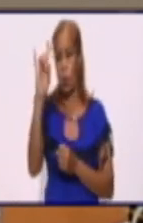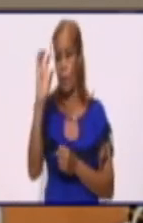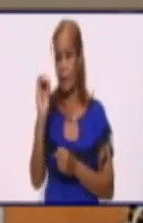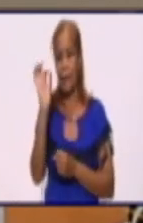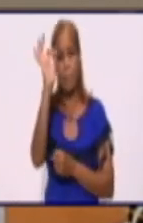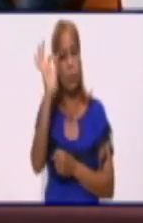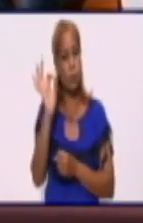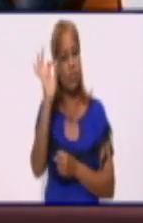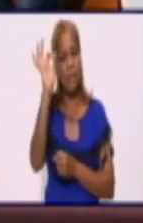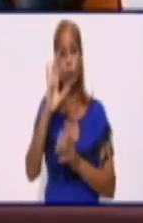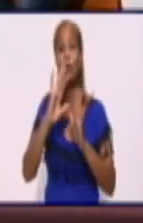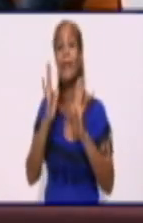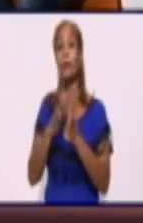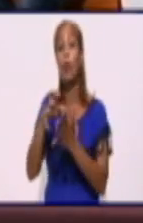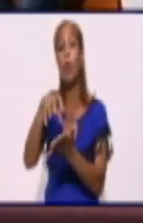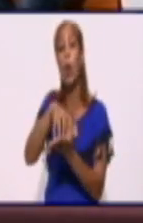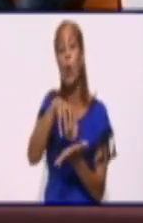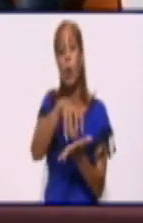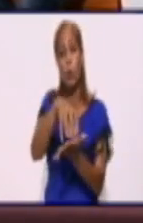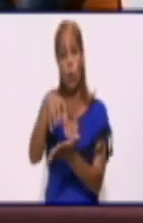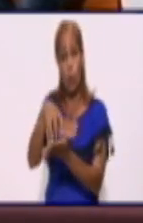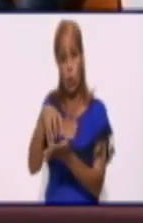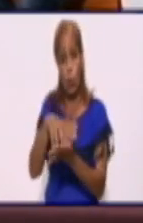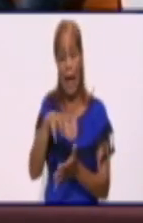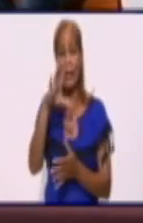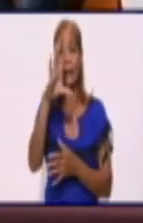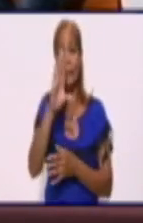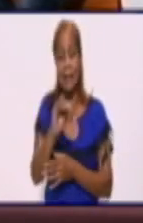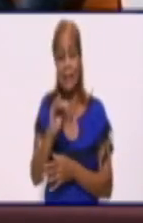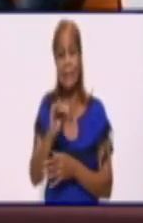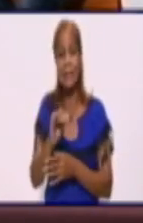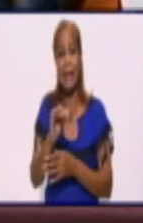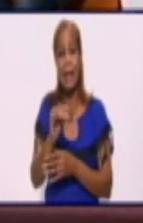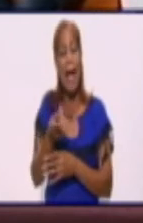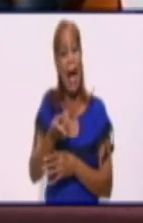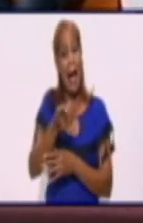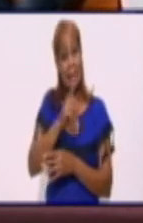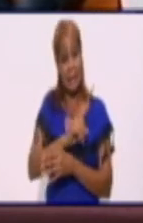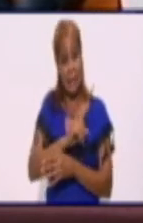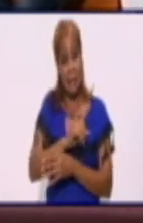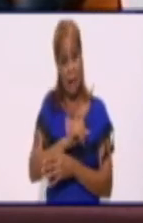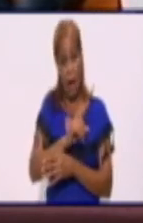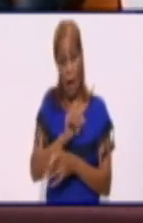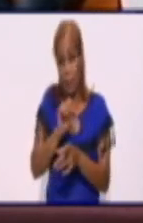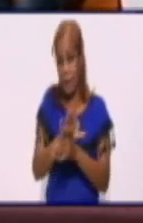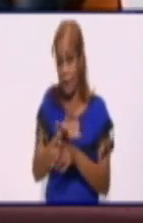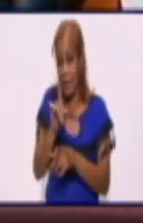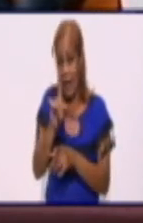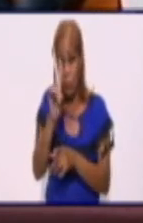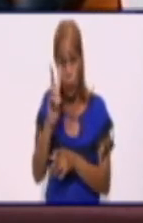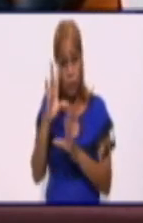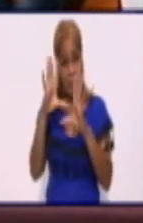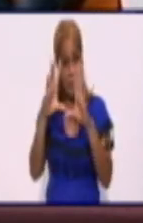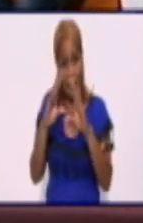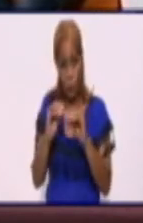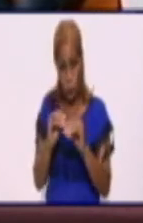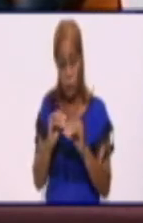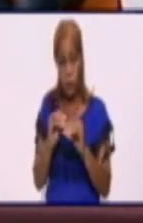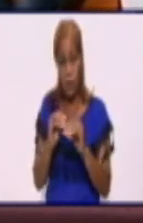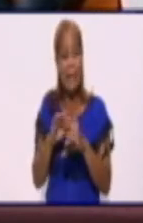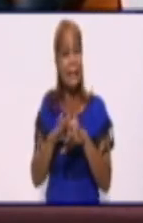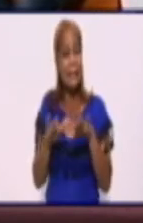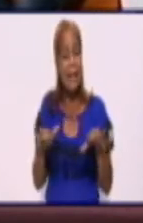Dígase ayer, en la madrugada de las 00 hasta las 08 horas, ya se estaban